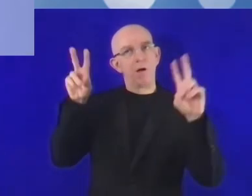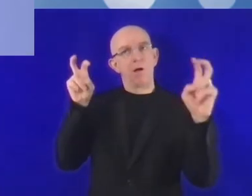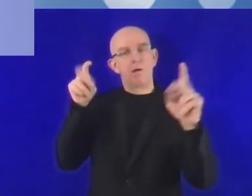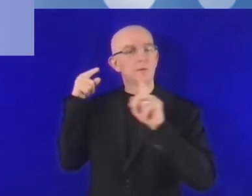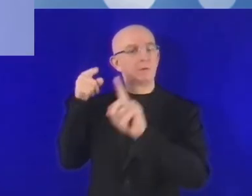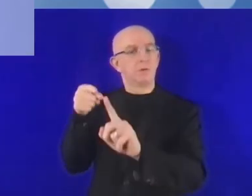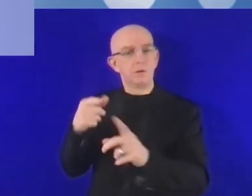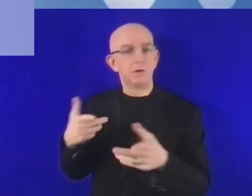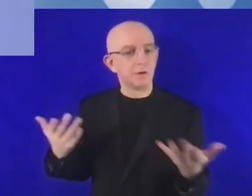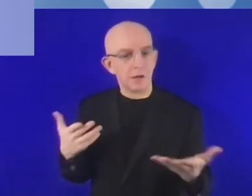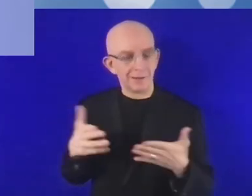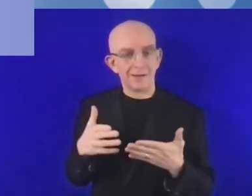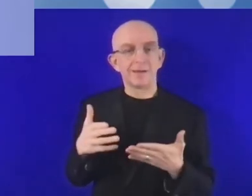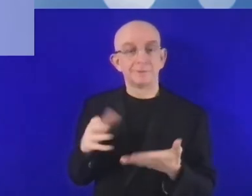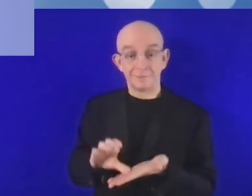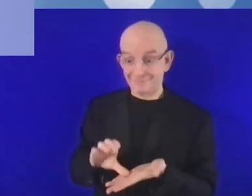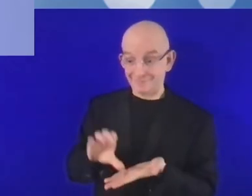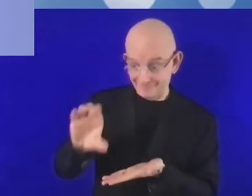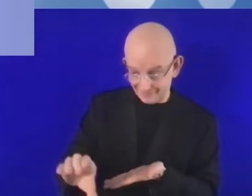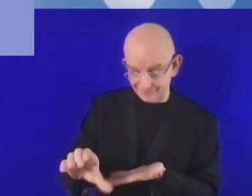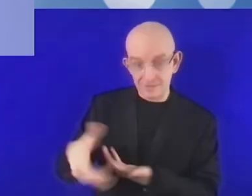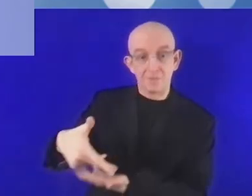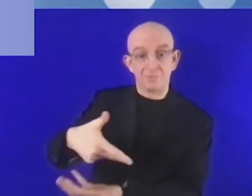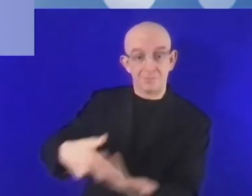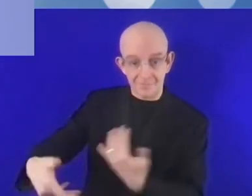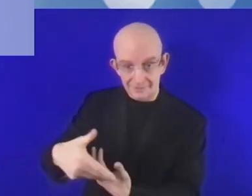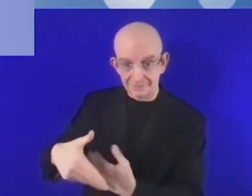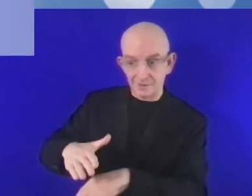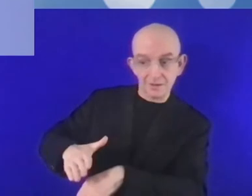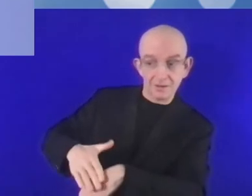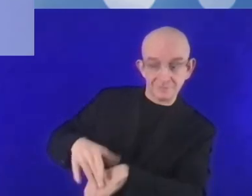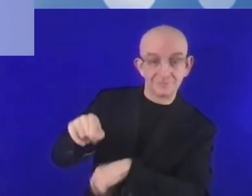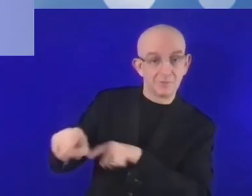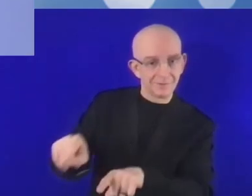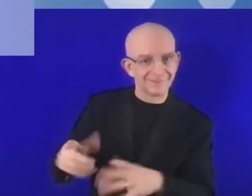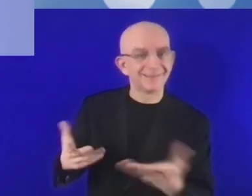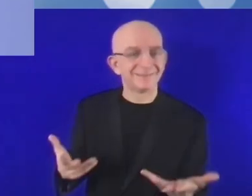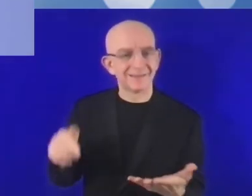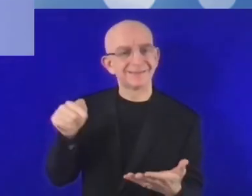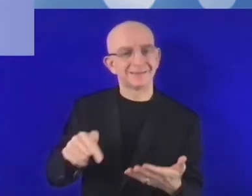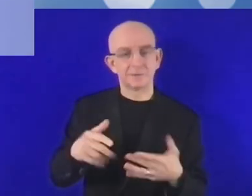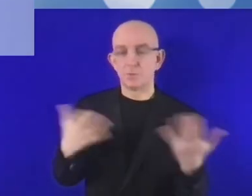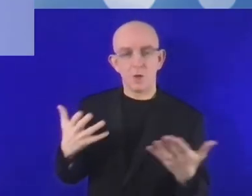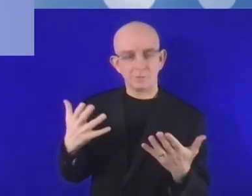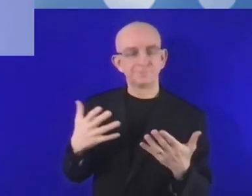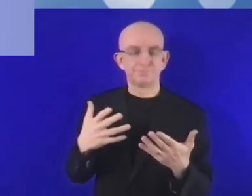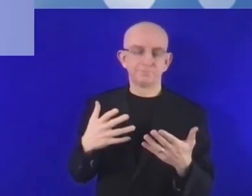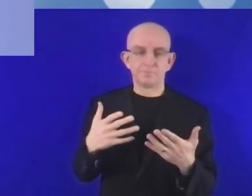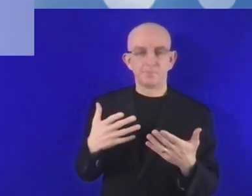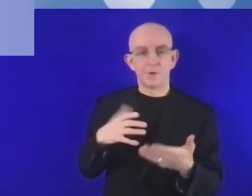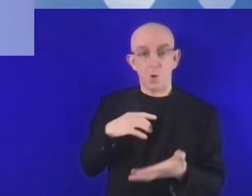más durante la pandemia. Nuestro grupo intenta